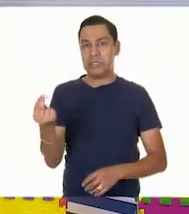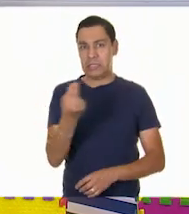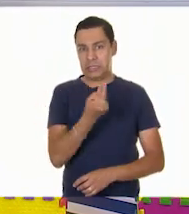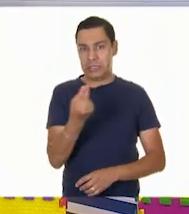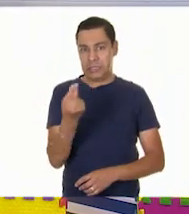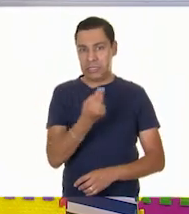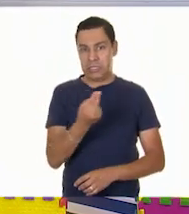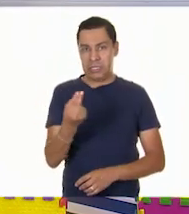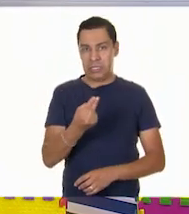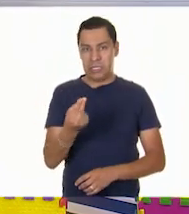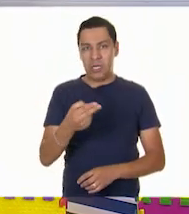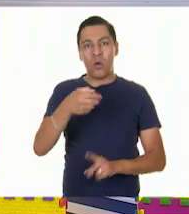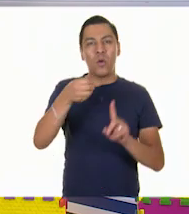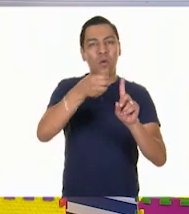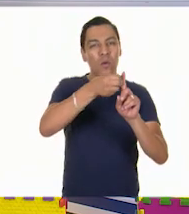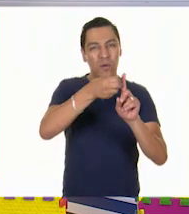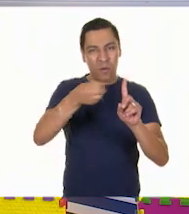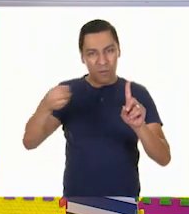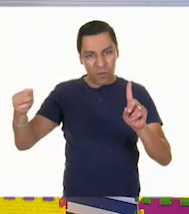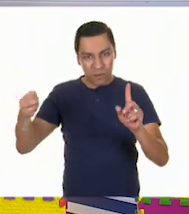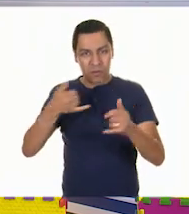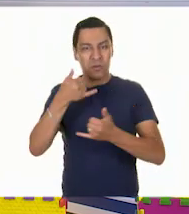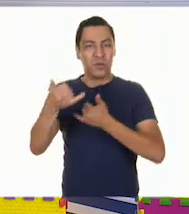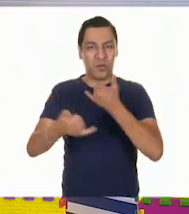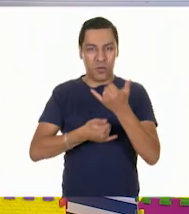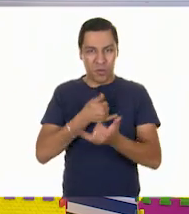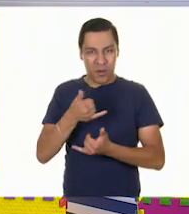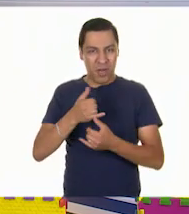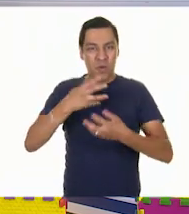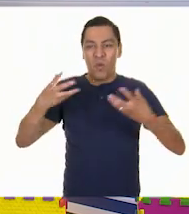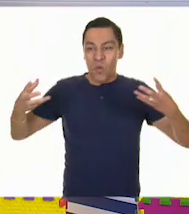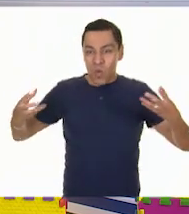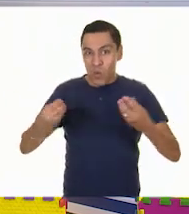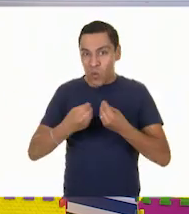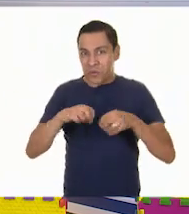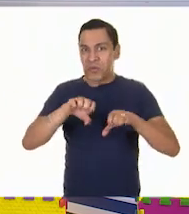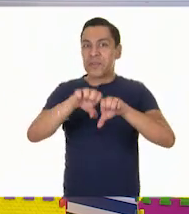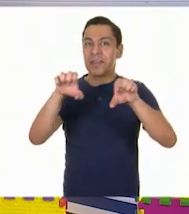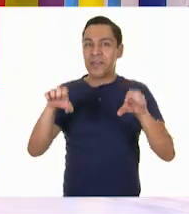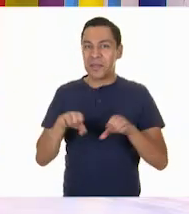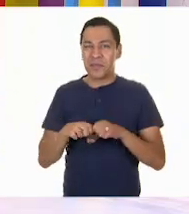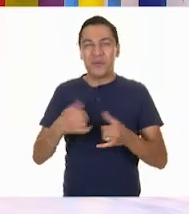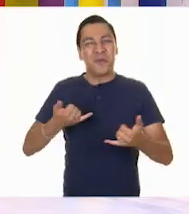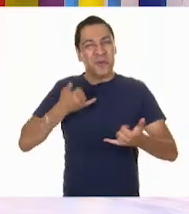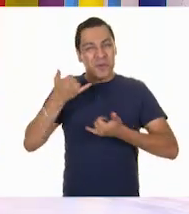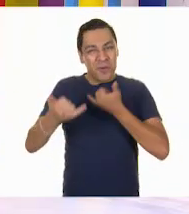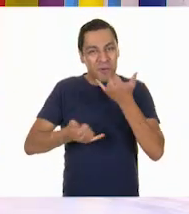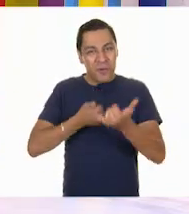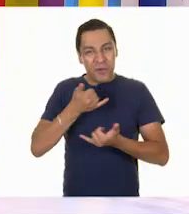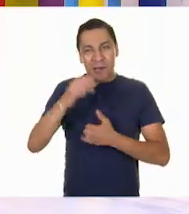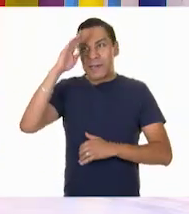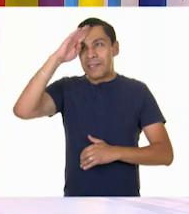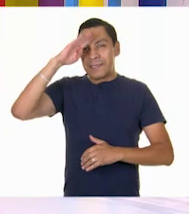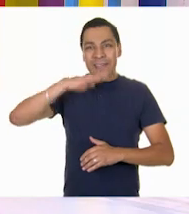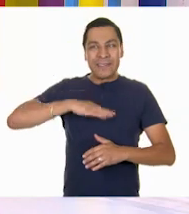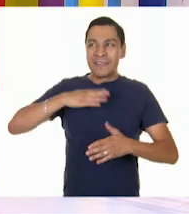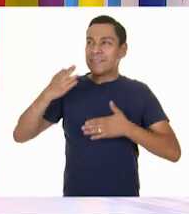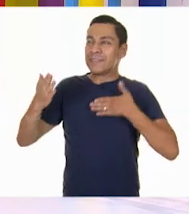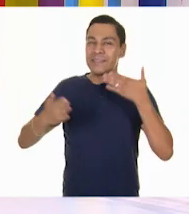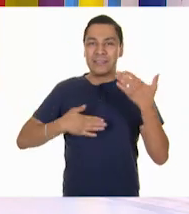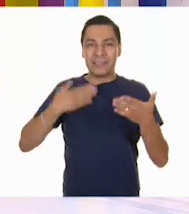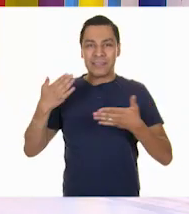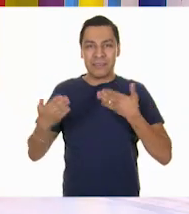podamos llevar a cabo de forma ordenada y puedan divertirse. ¿Qué es lo que necesitamos, Pepe? Pues primero un balón,